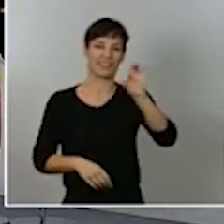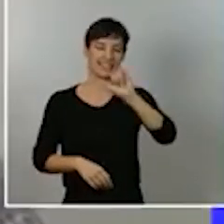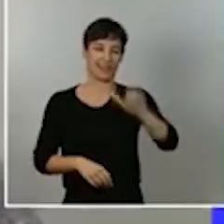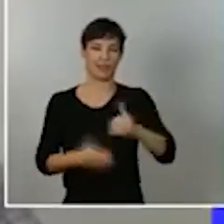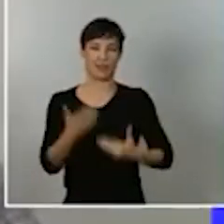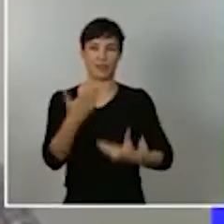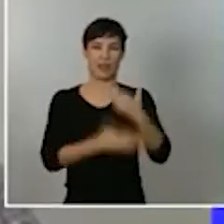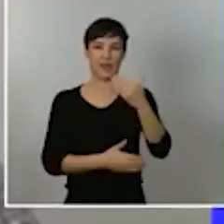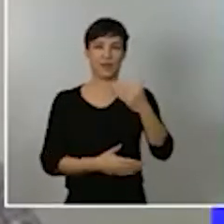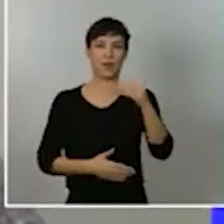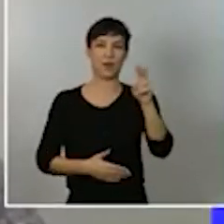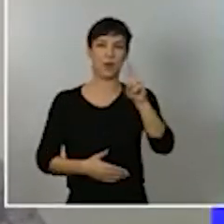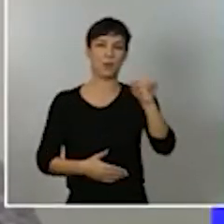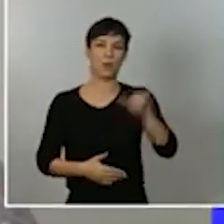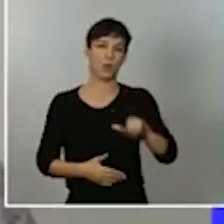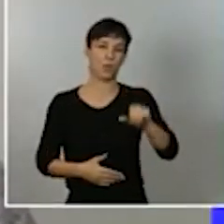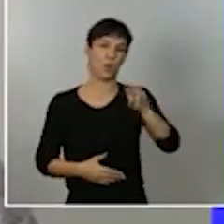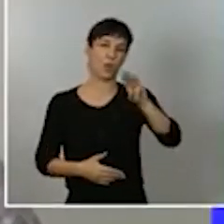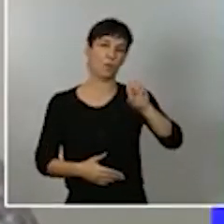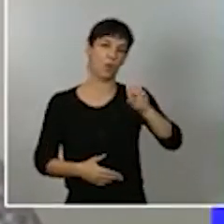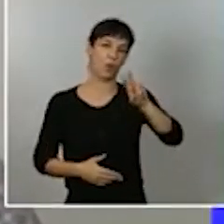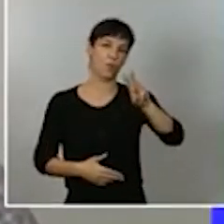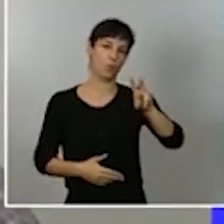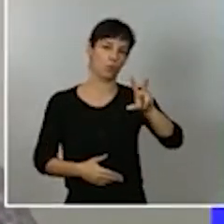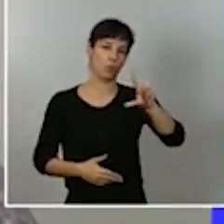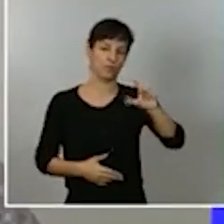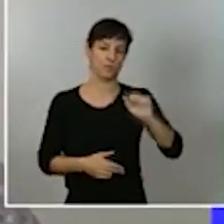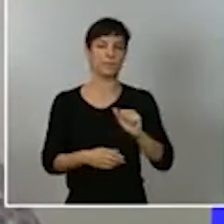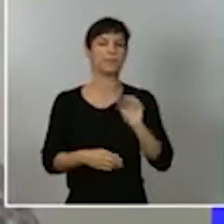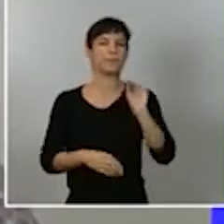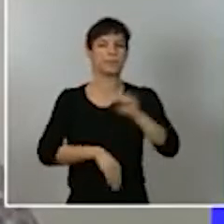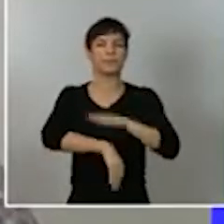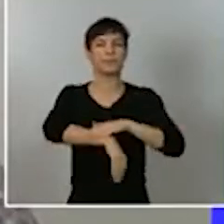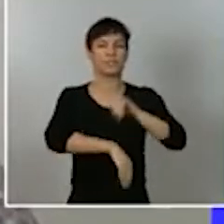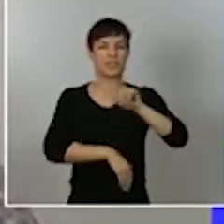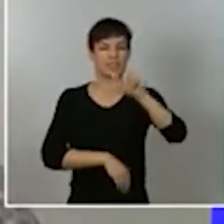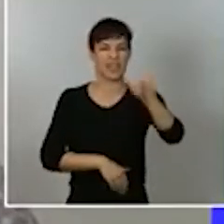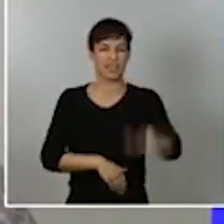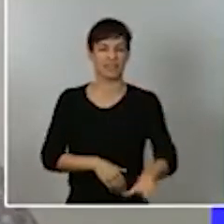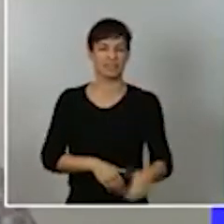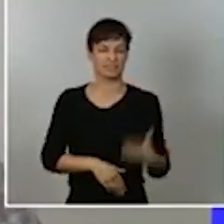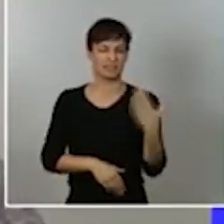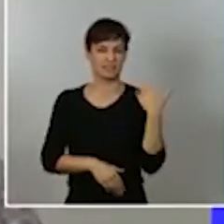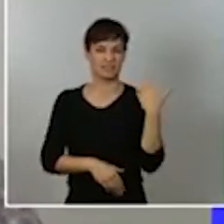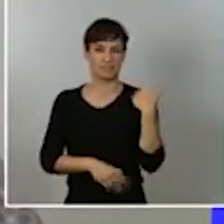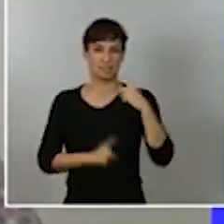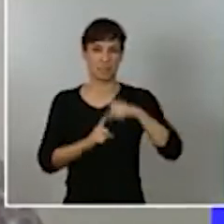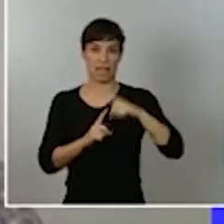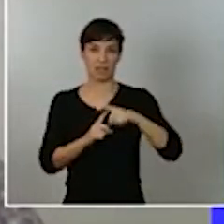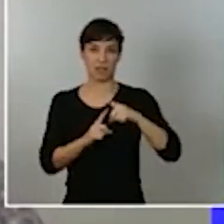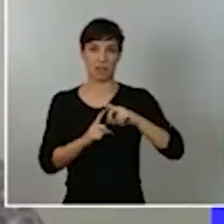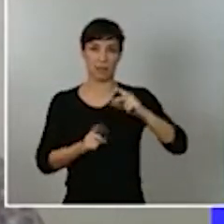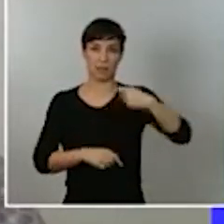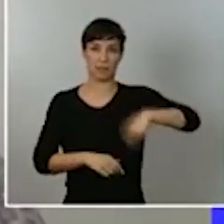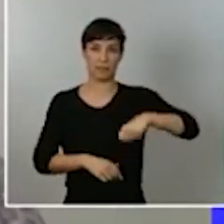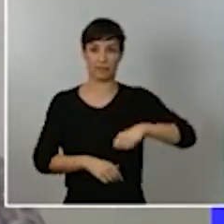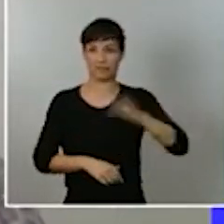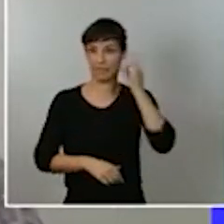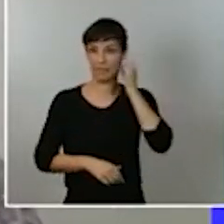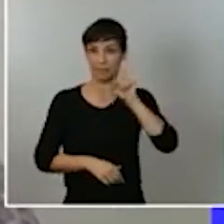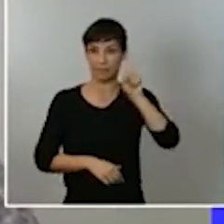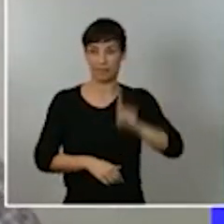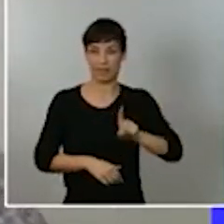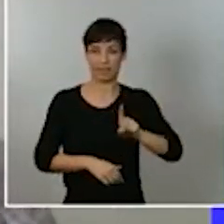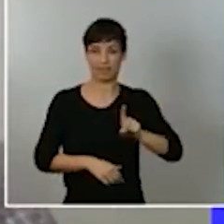gustaría preguntarle al ministro en el mes de mayo la vicepresidenta primera Calvo intervino en la comisión constitucional del